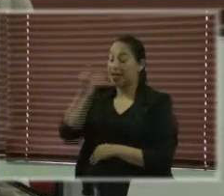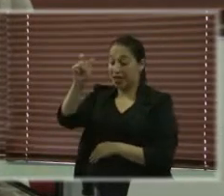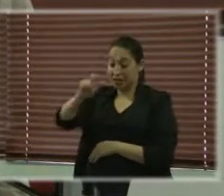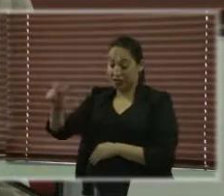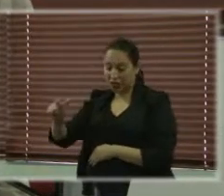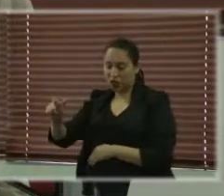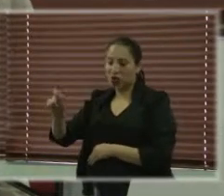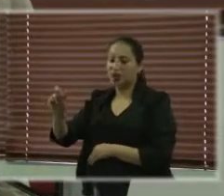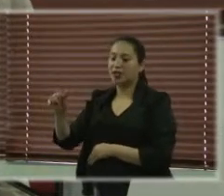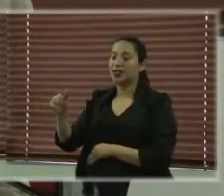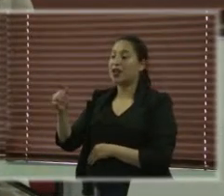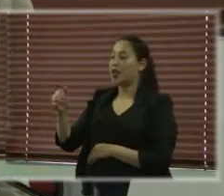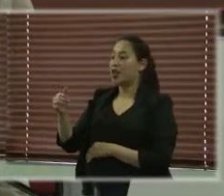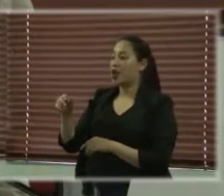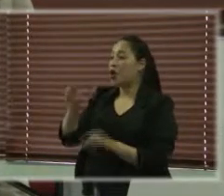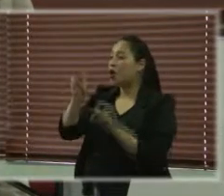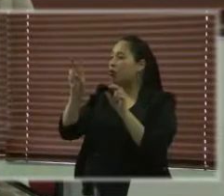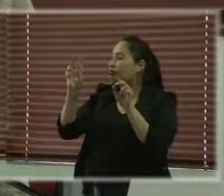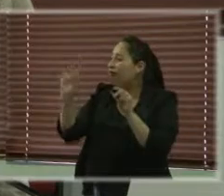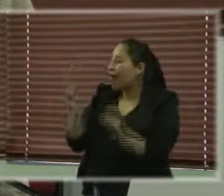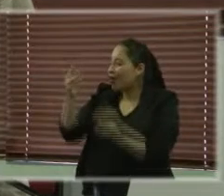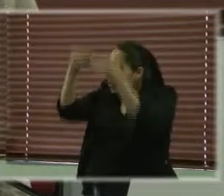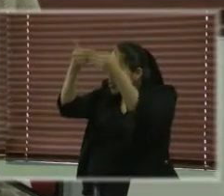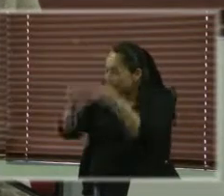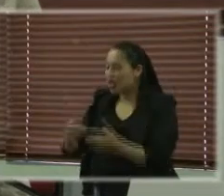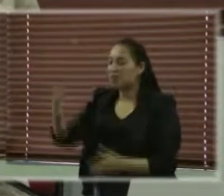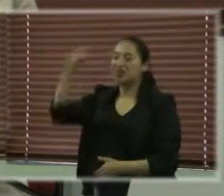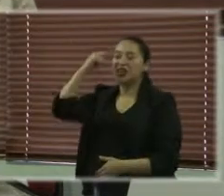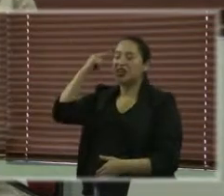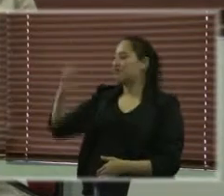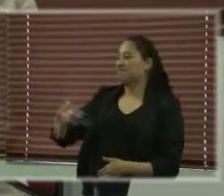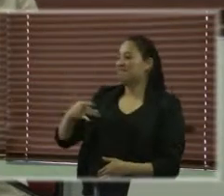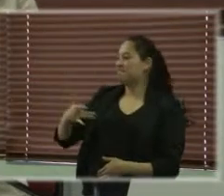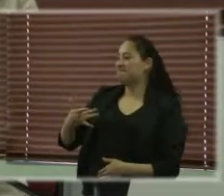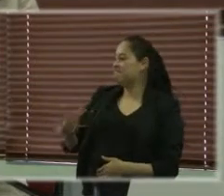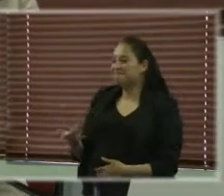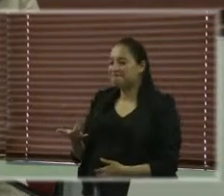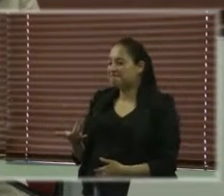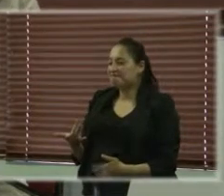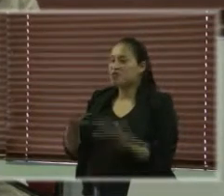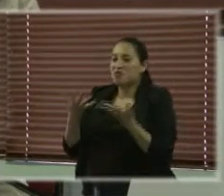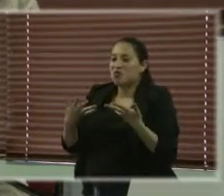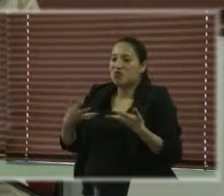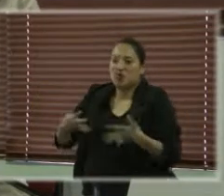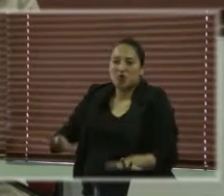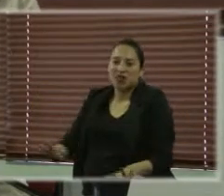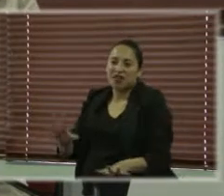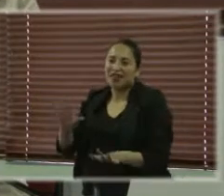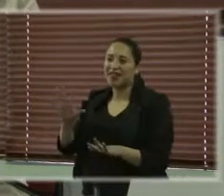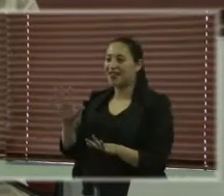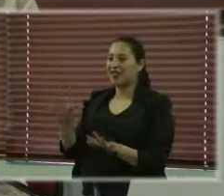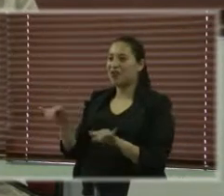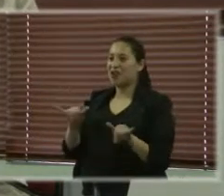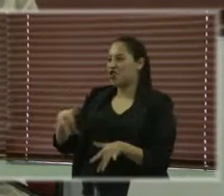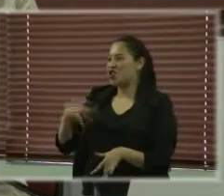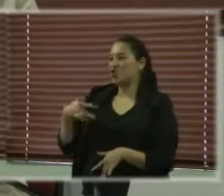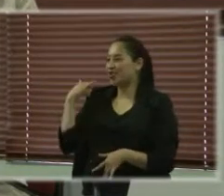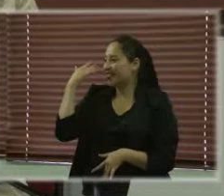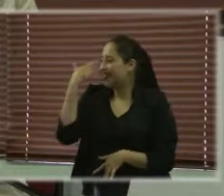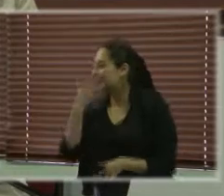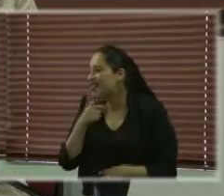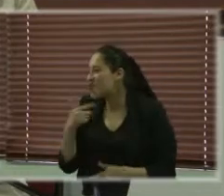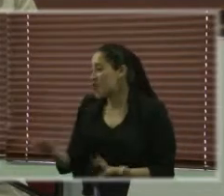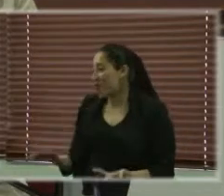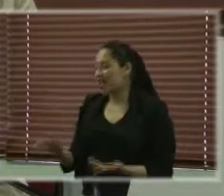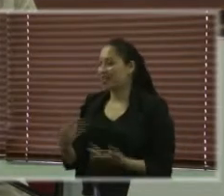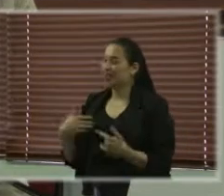asexuadas y luego pensar que una persona con discapacidad pertenece a la diversidad sexual es como una